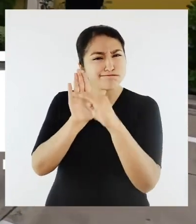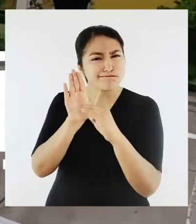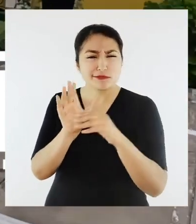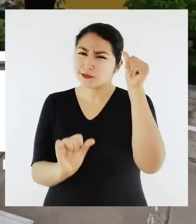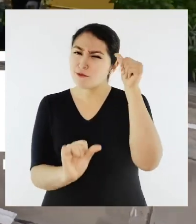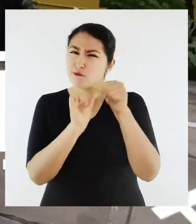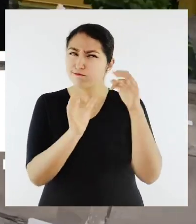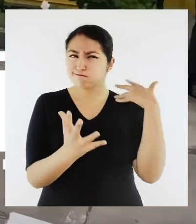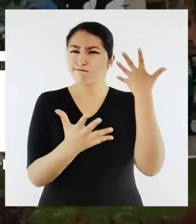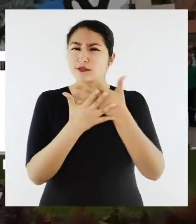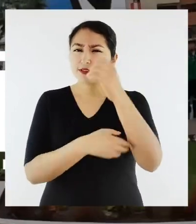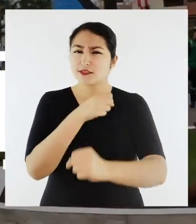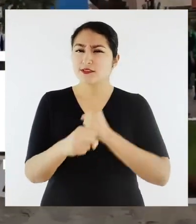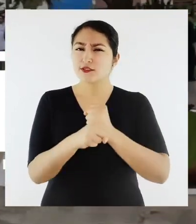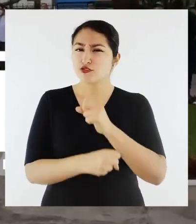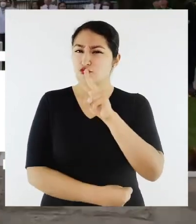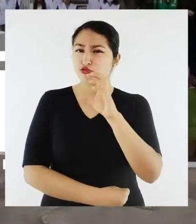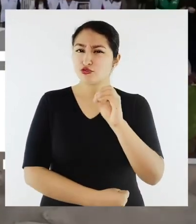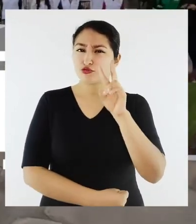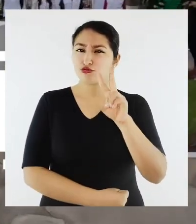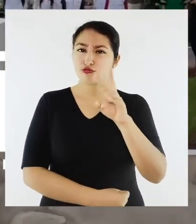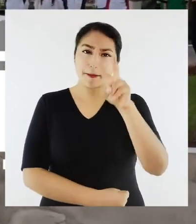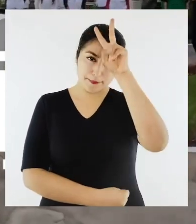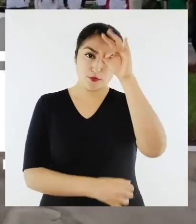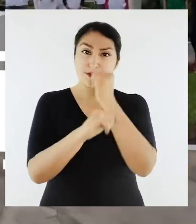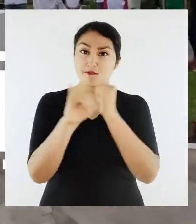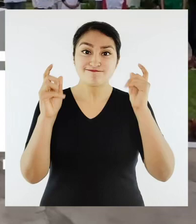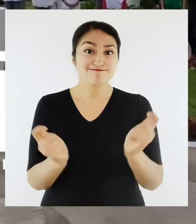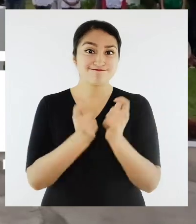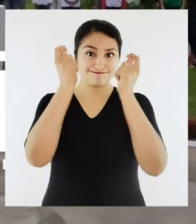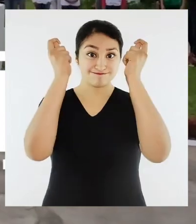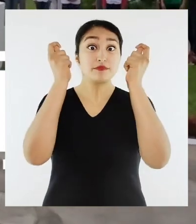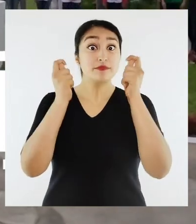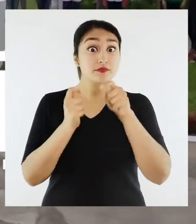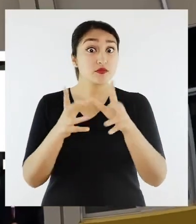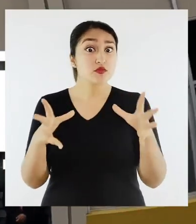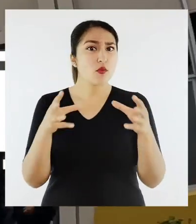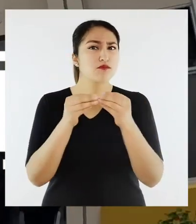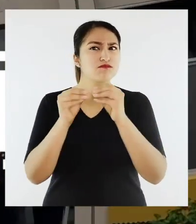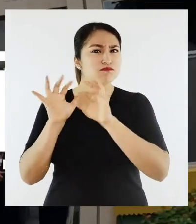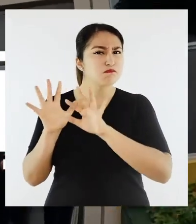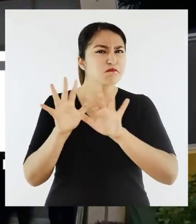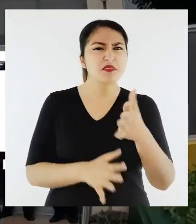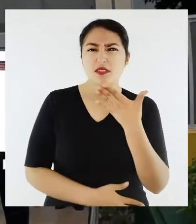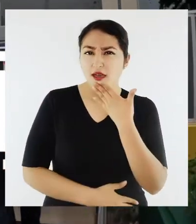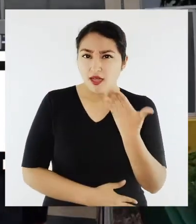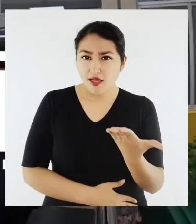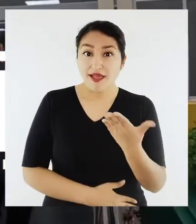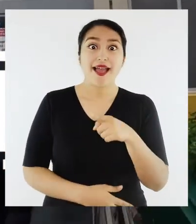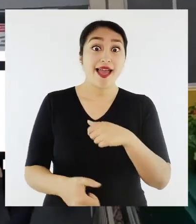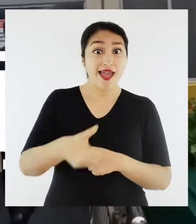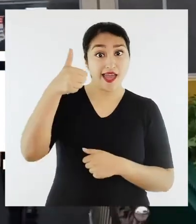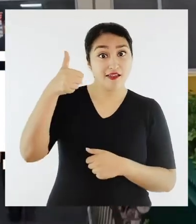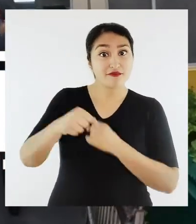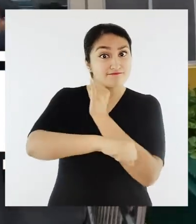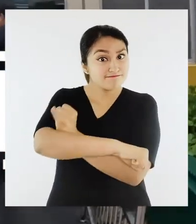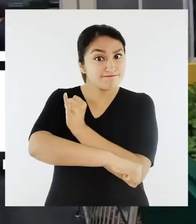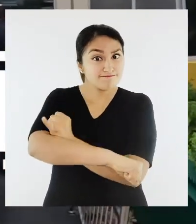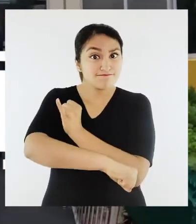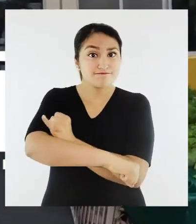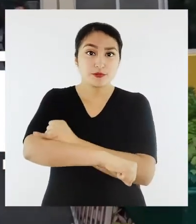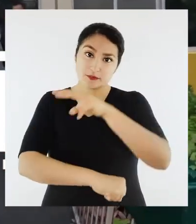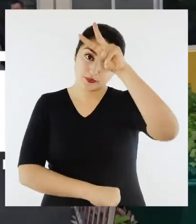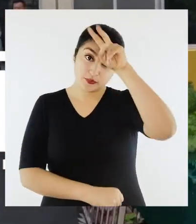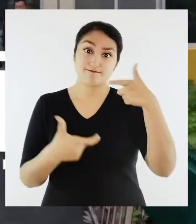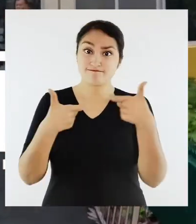actividades conmemorativas por el 202 aniversario de la independencia del Perú. En la ceremonia participaron también los titulares del